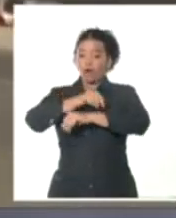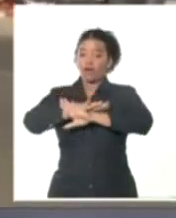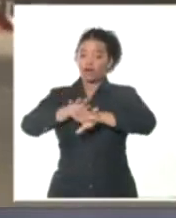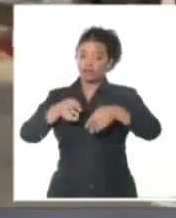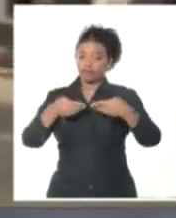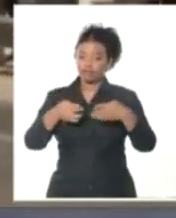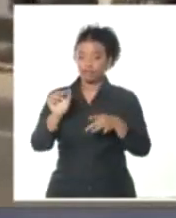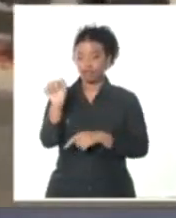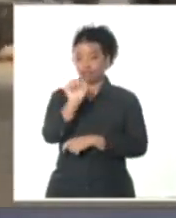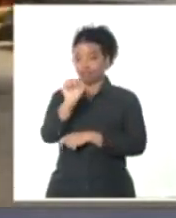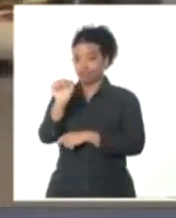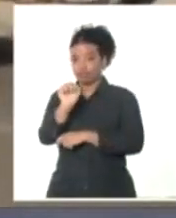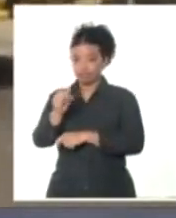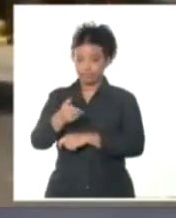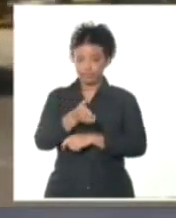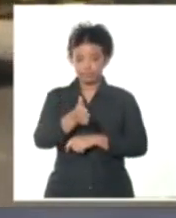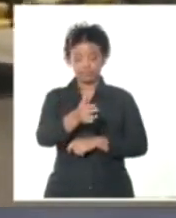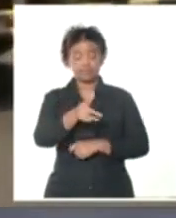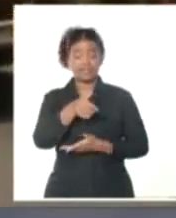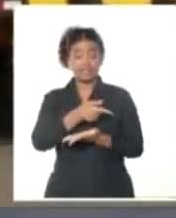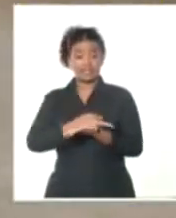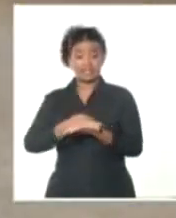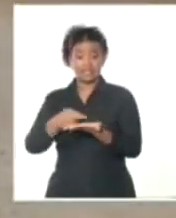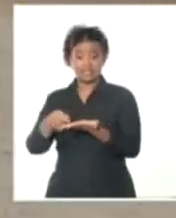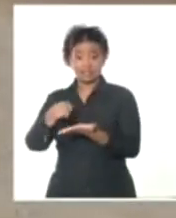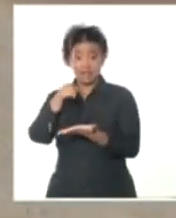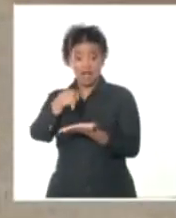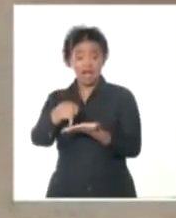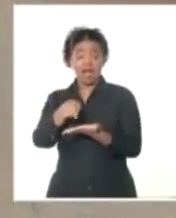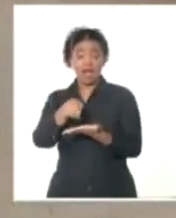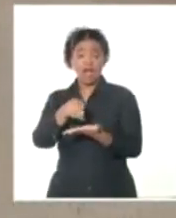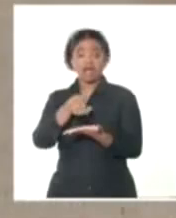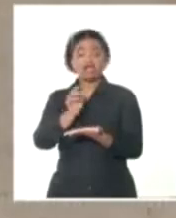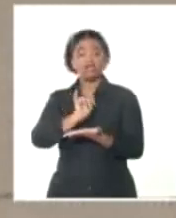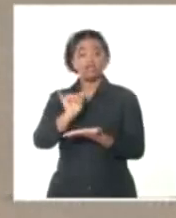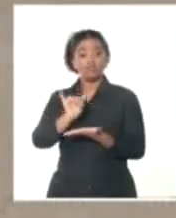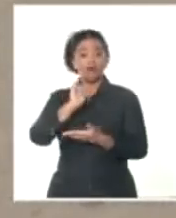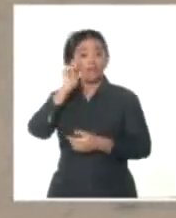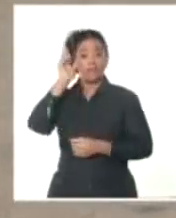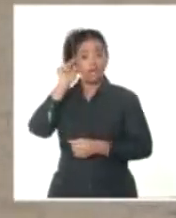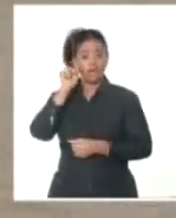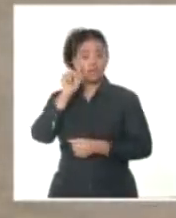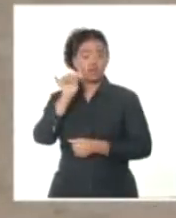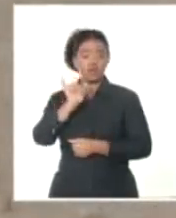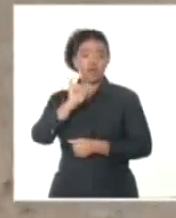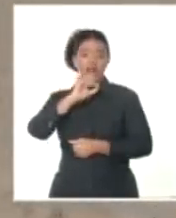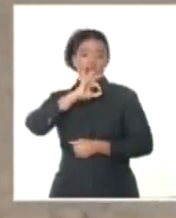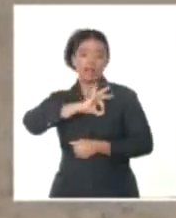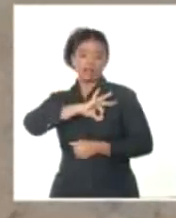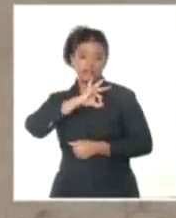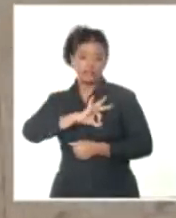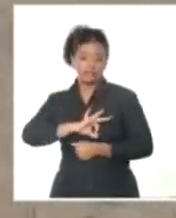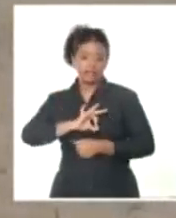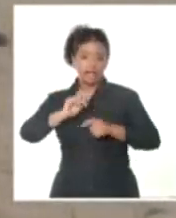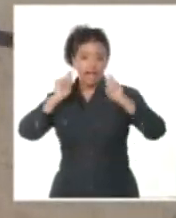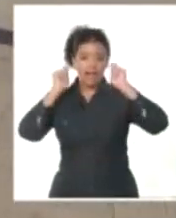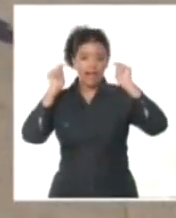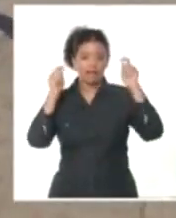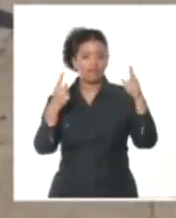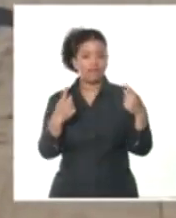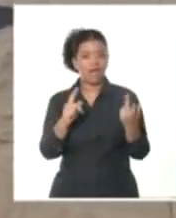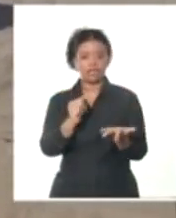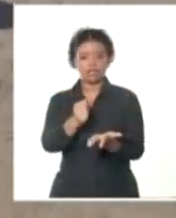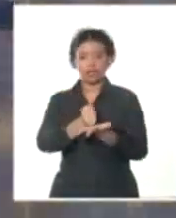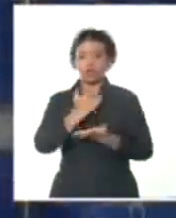vehículos. Esta semana Lima cursó una protesta diplomática a Santiago de Chile por la falta de colaboración de sus fuerzas policiales en la